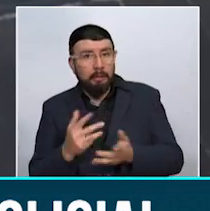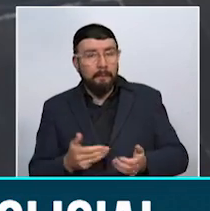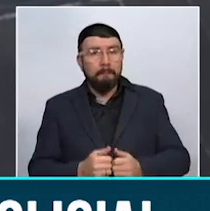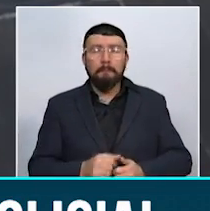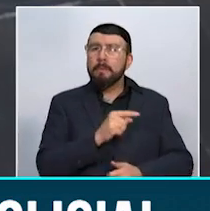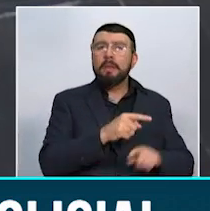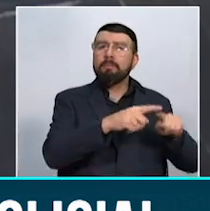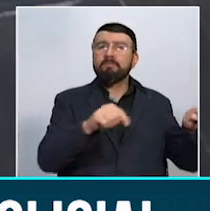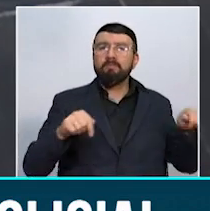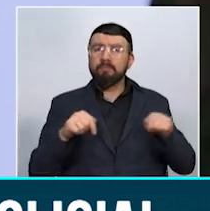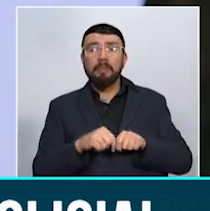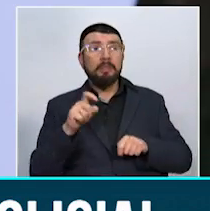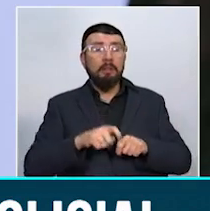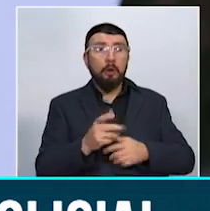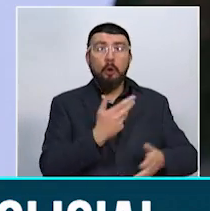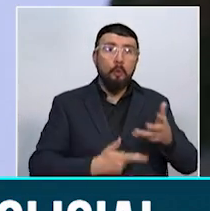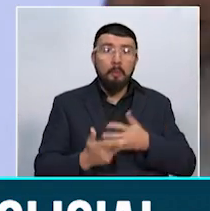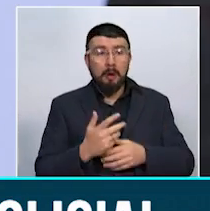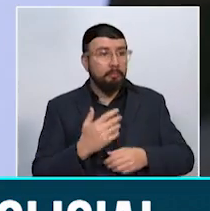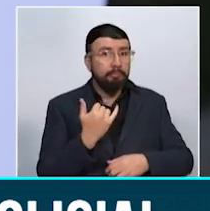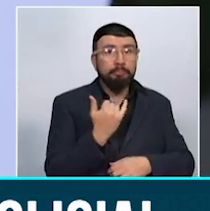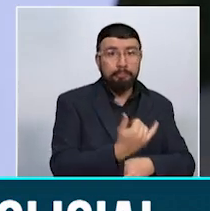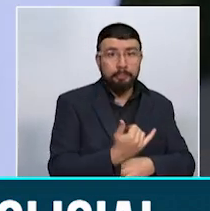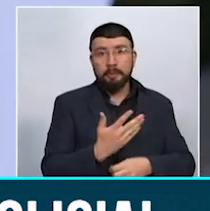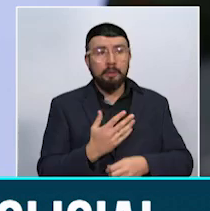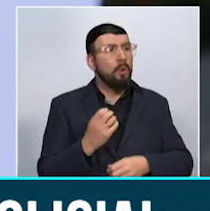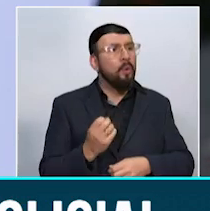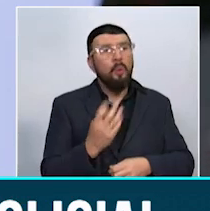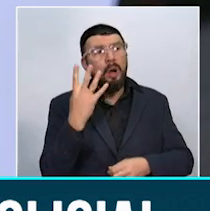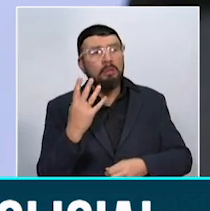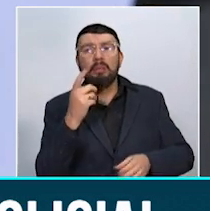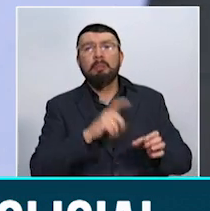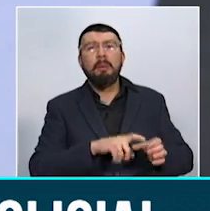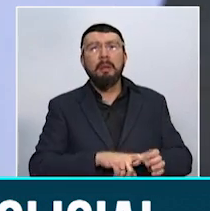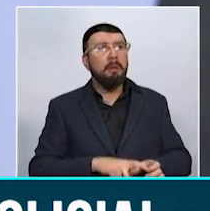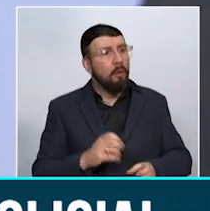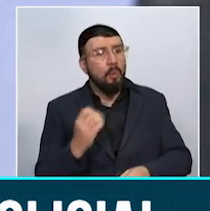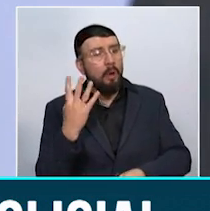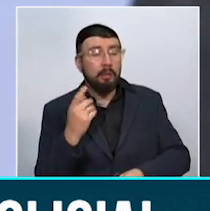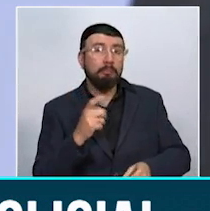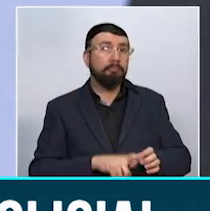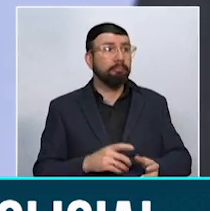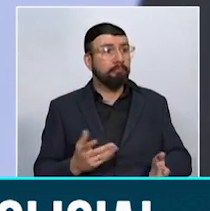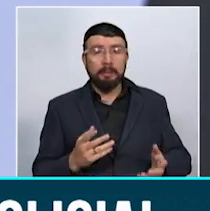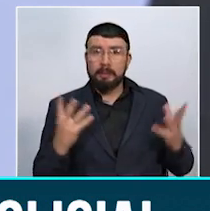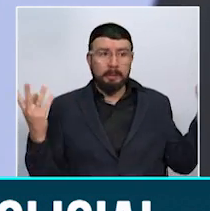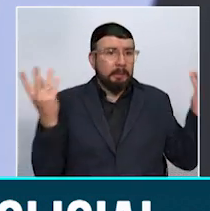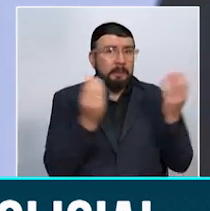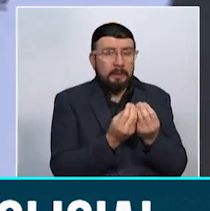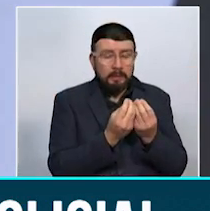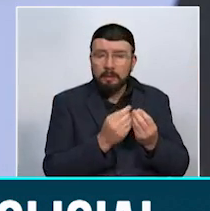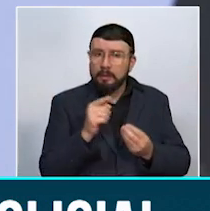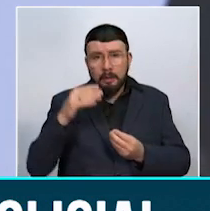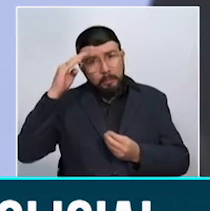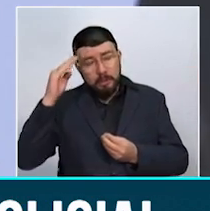policía tienen que compartir celdas que están diseñadas para un número determinado, según el denunciante. Por la misma situación, la policía ha tenido